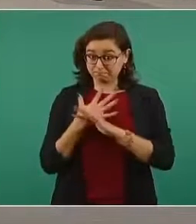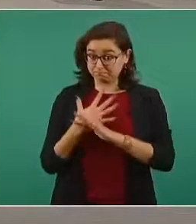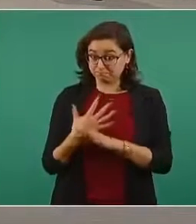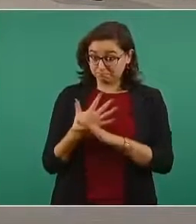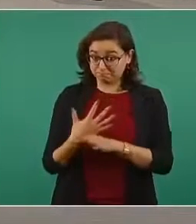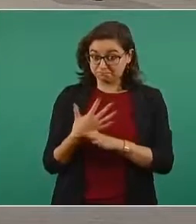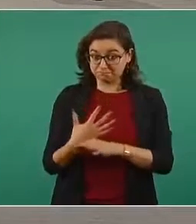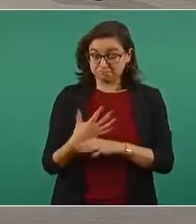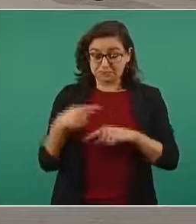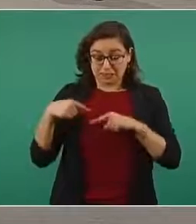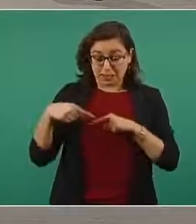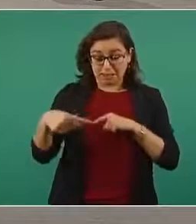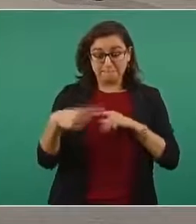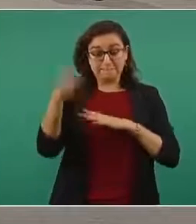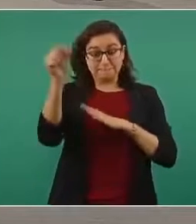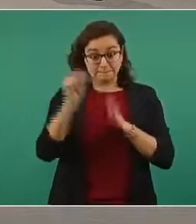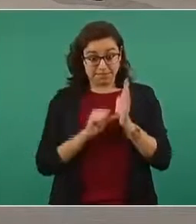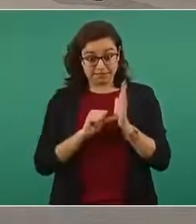este mes